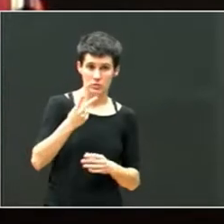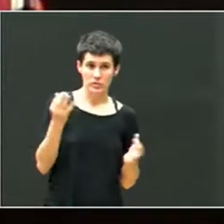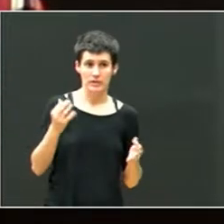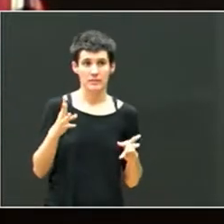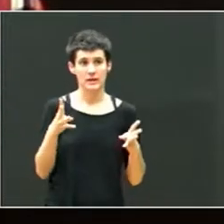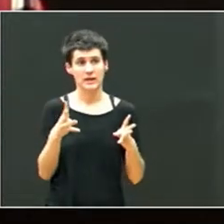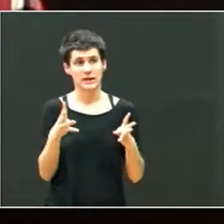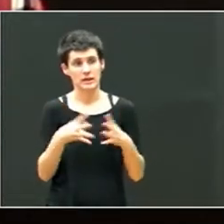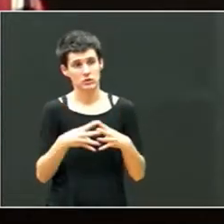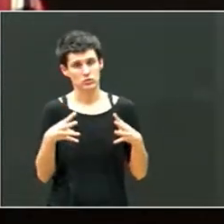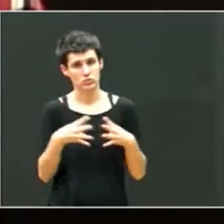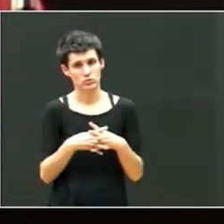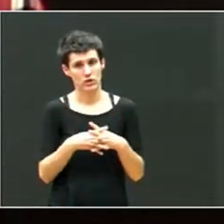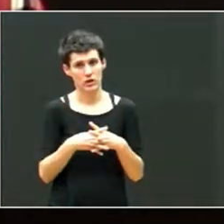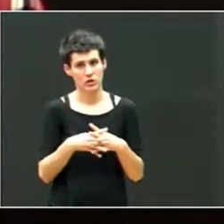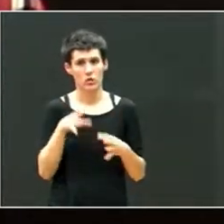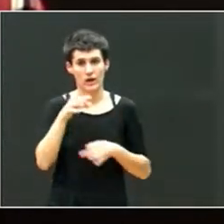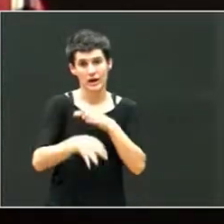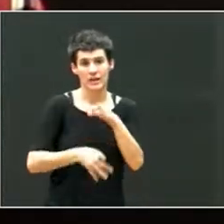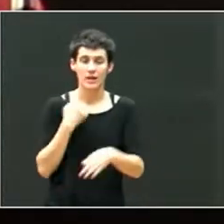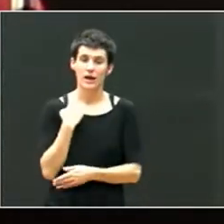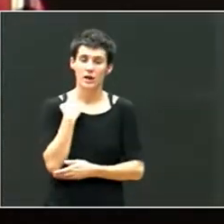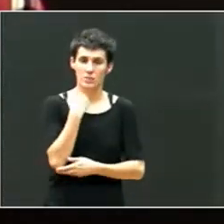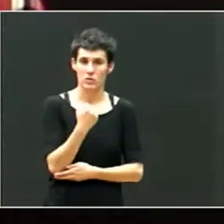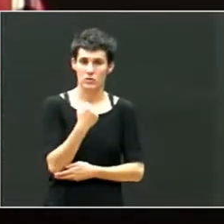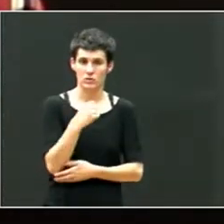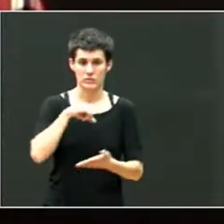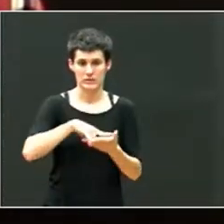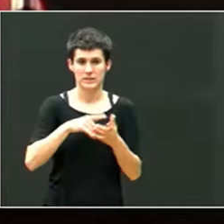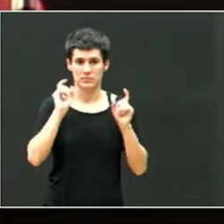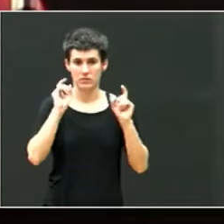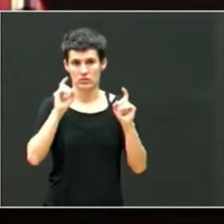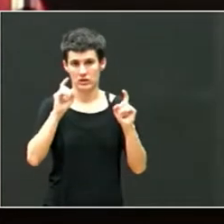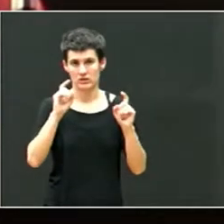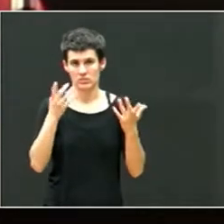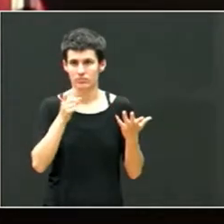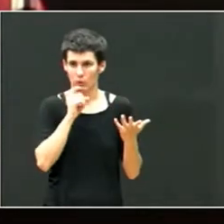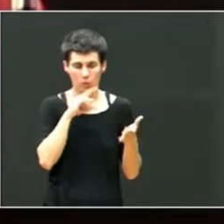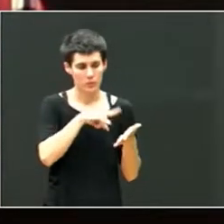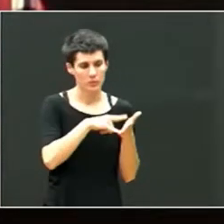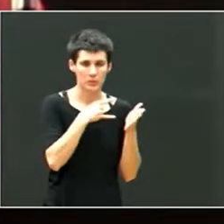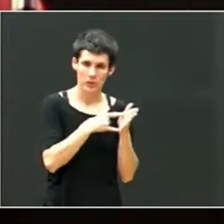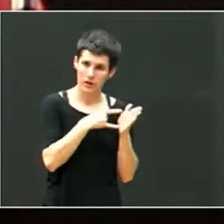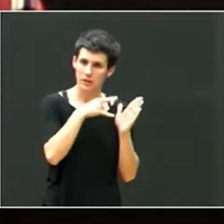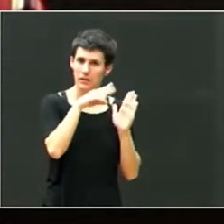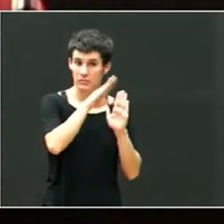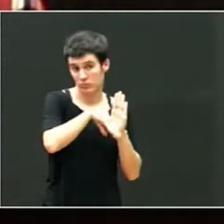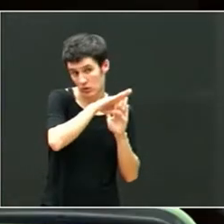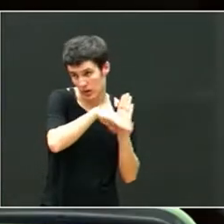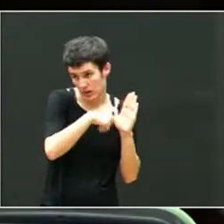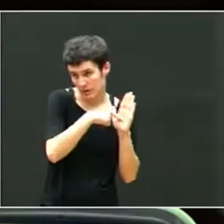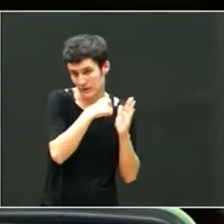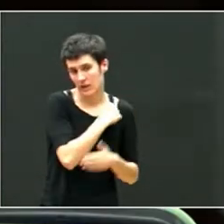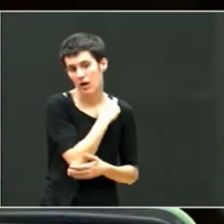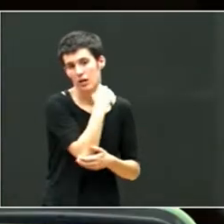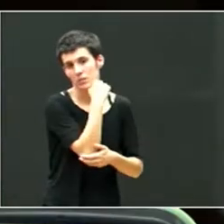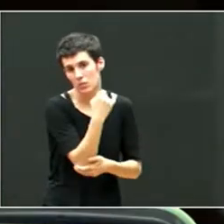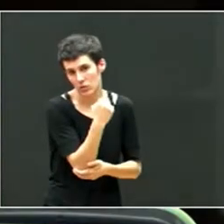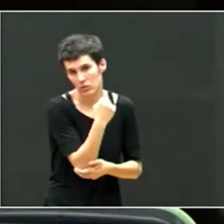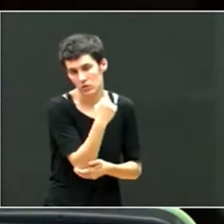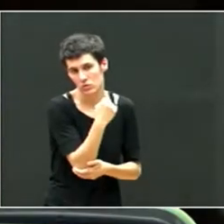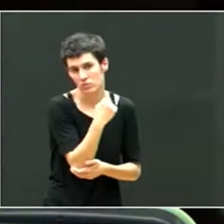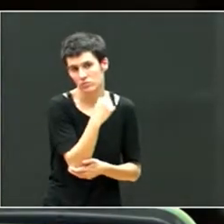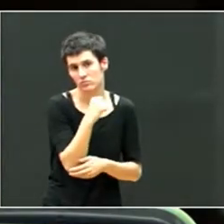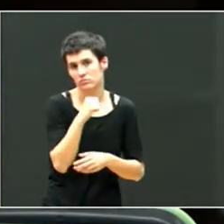apoyos también para el sistema educativo, que se hace desde este programa de apoyo a la adopción de Vizcaya,